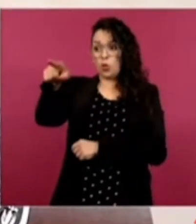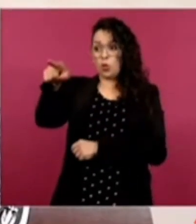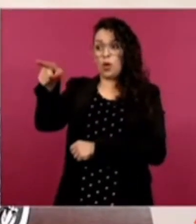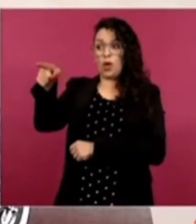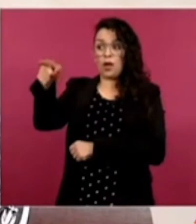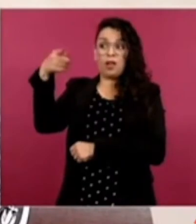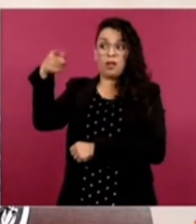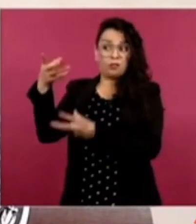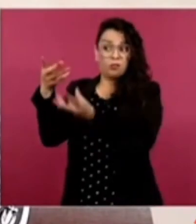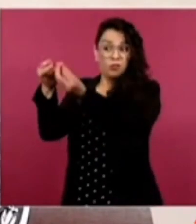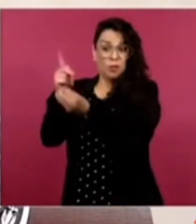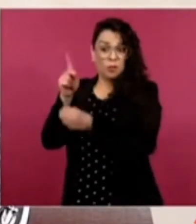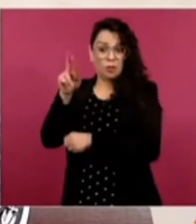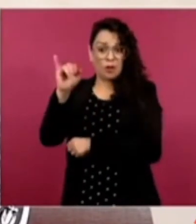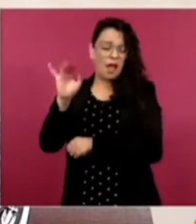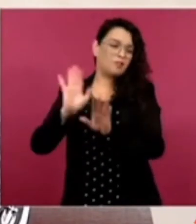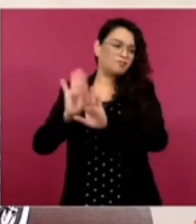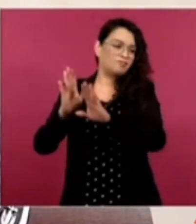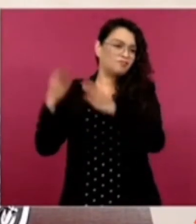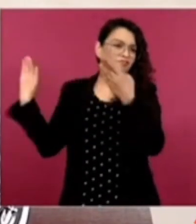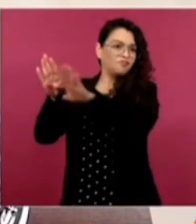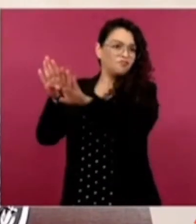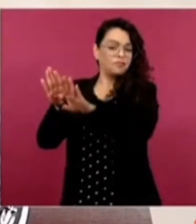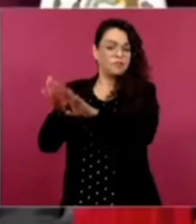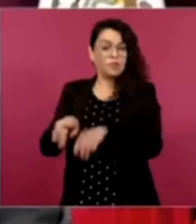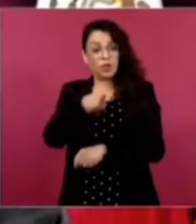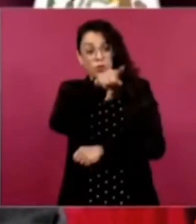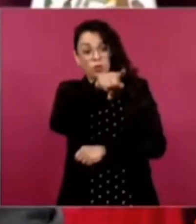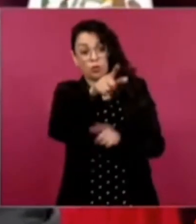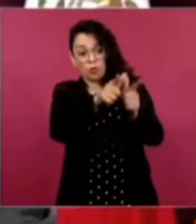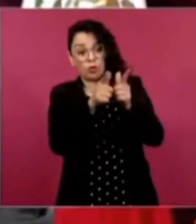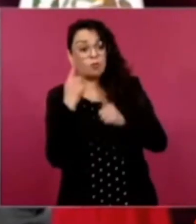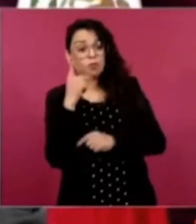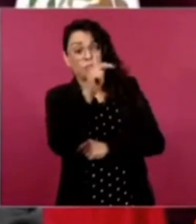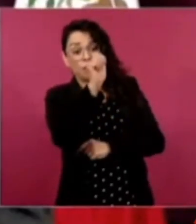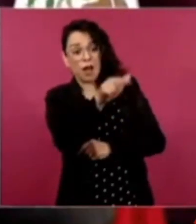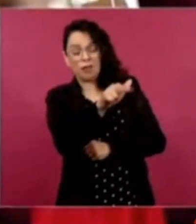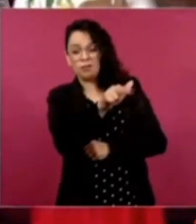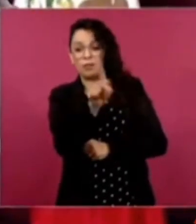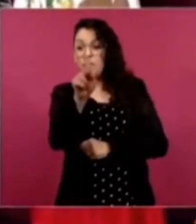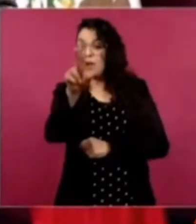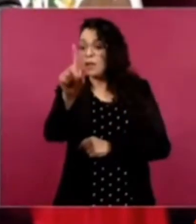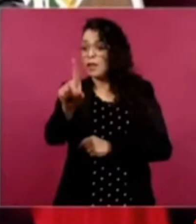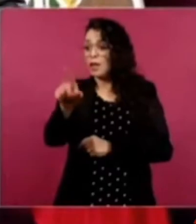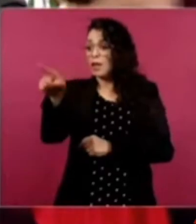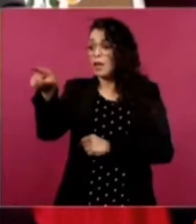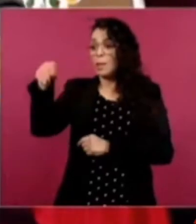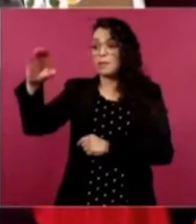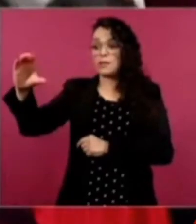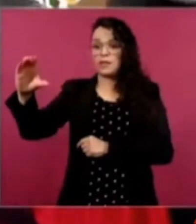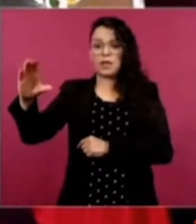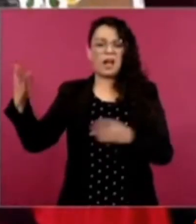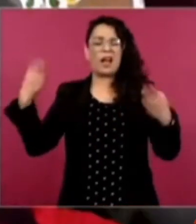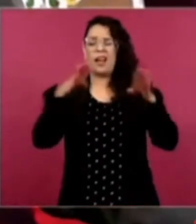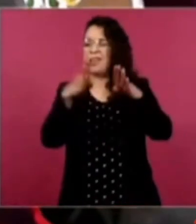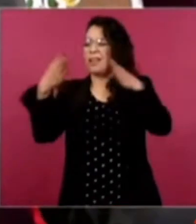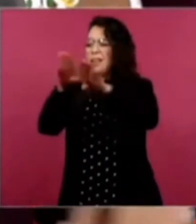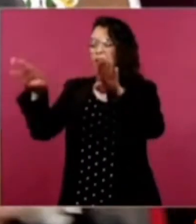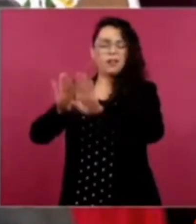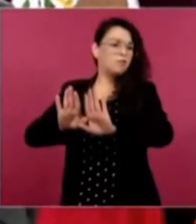tú vienes del PAN, tú vienes del PRD, tú vienes del Movimiento Ciudadano. No,